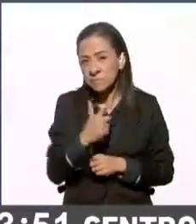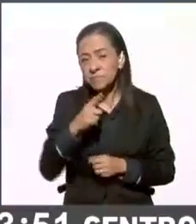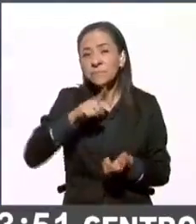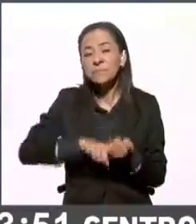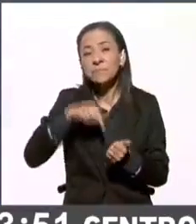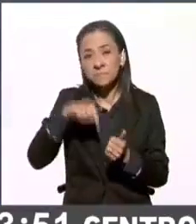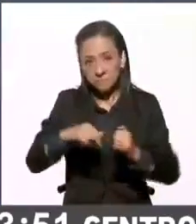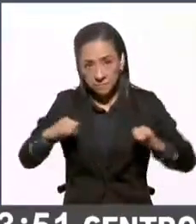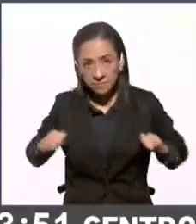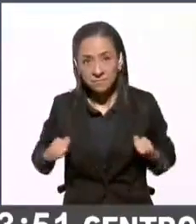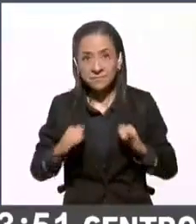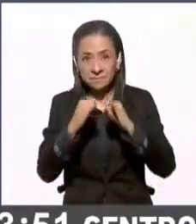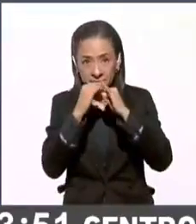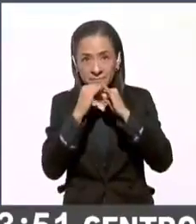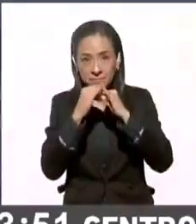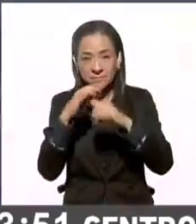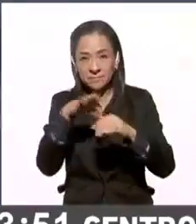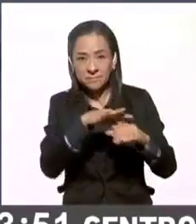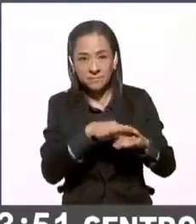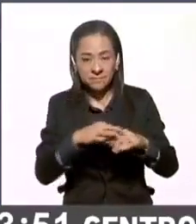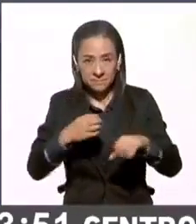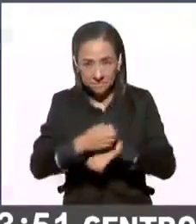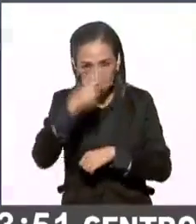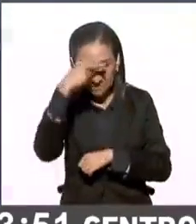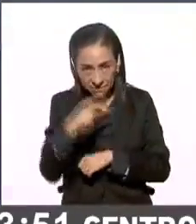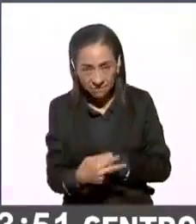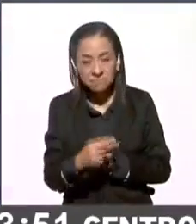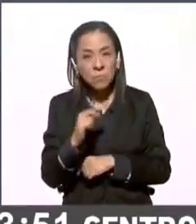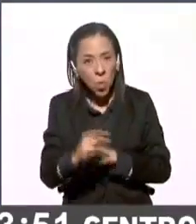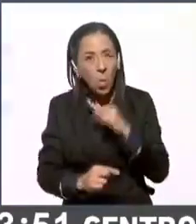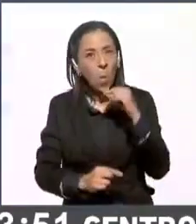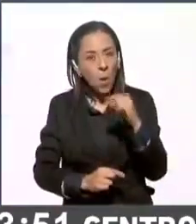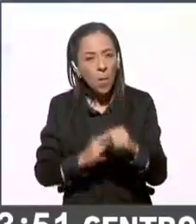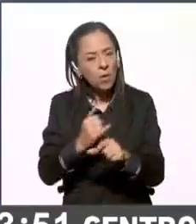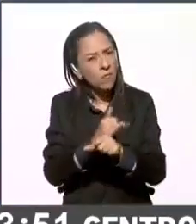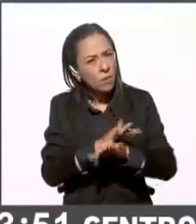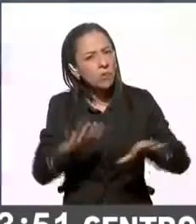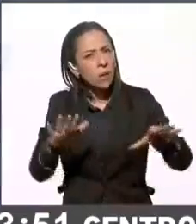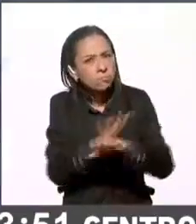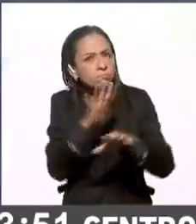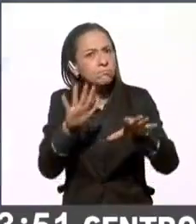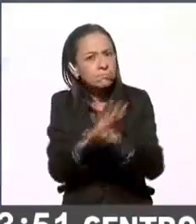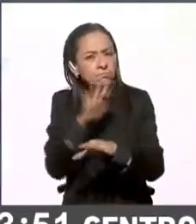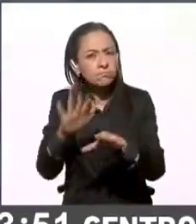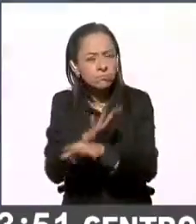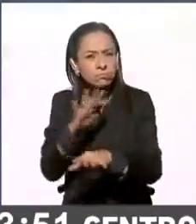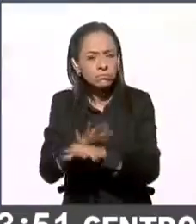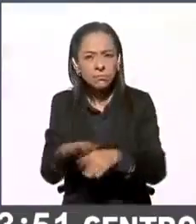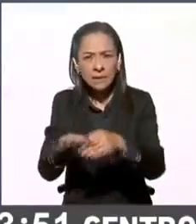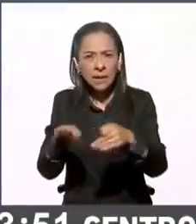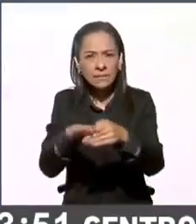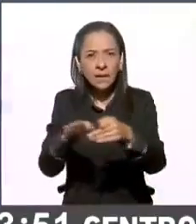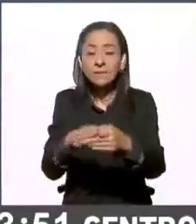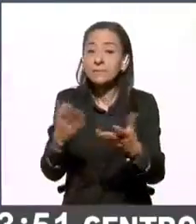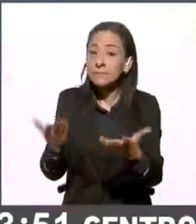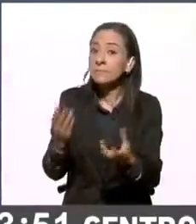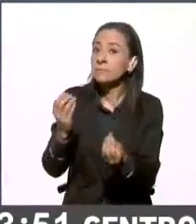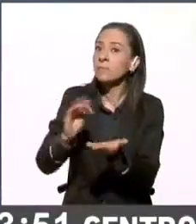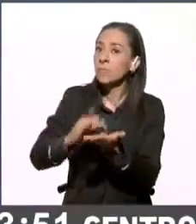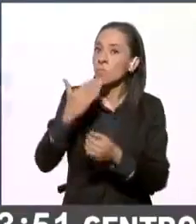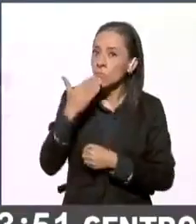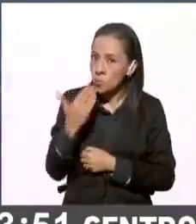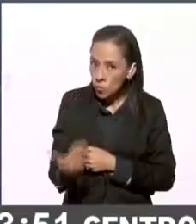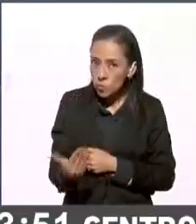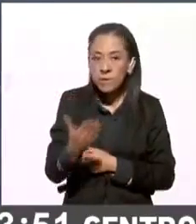Electoral del Estado de México pues se ha estado actualizando continuamente perfecto Luis muy bien Luis